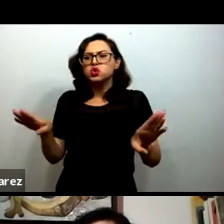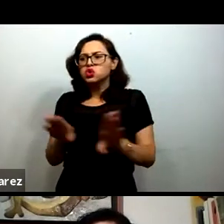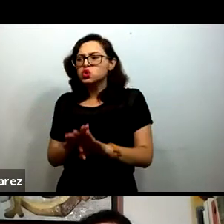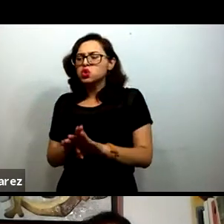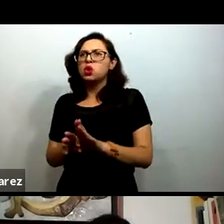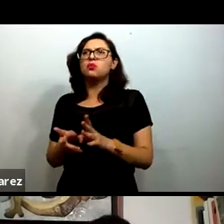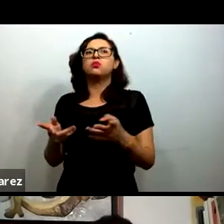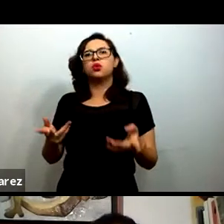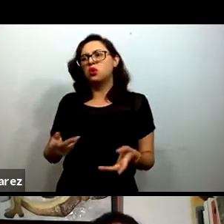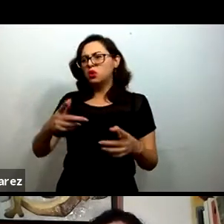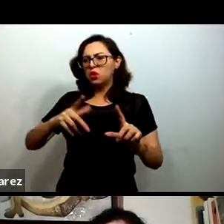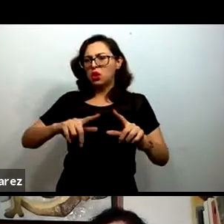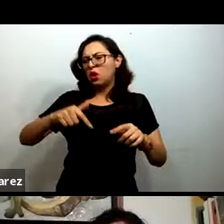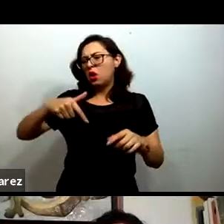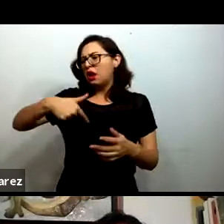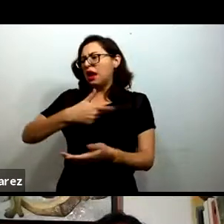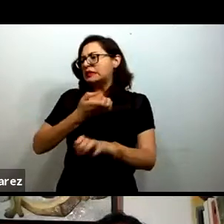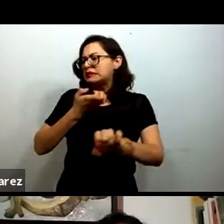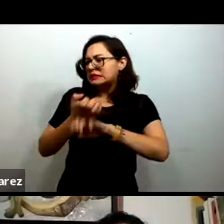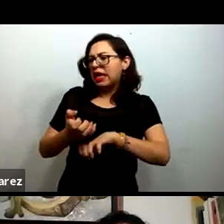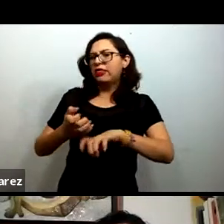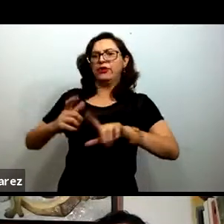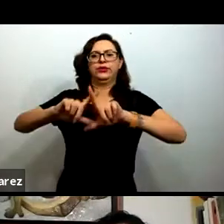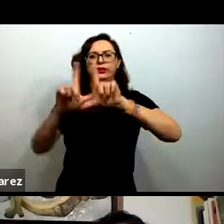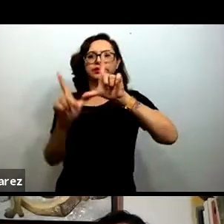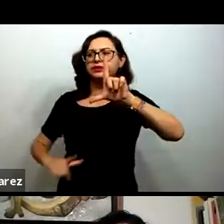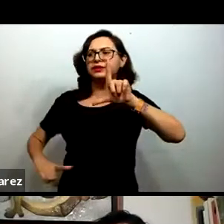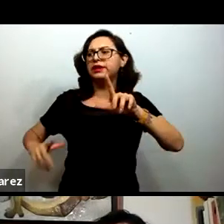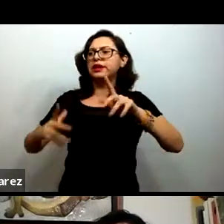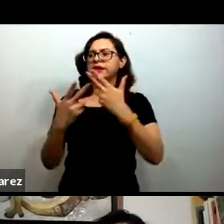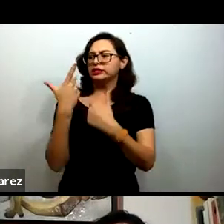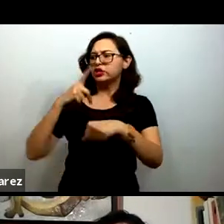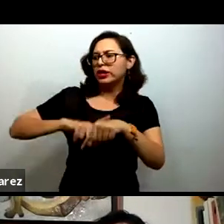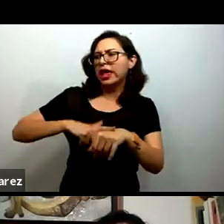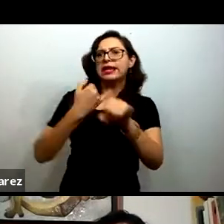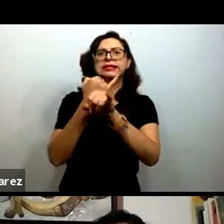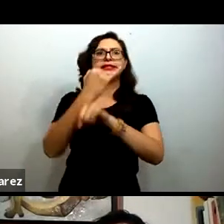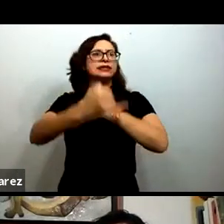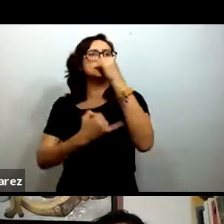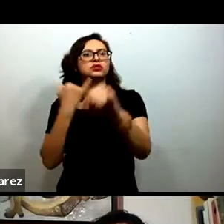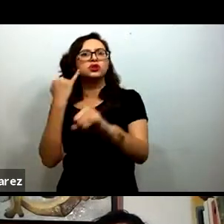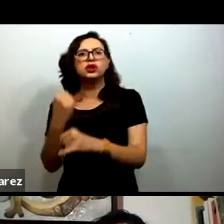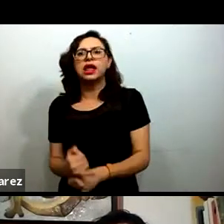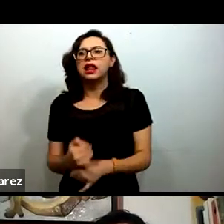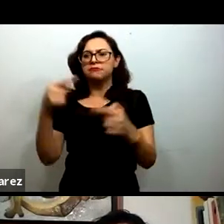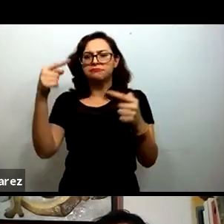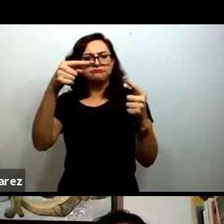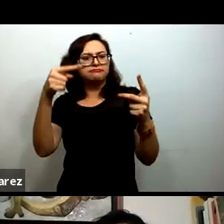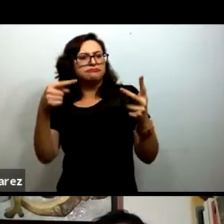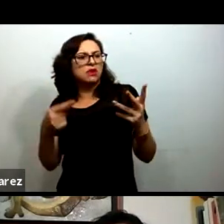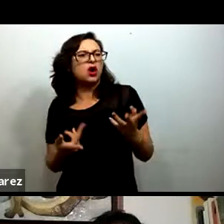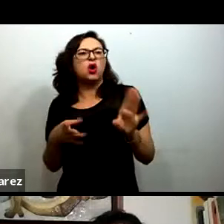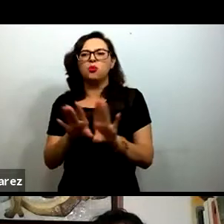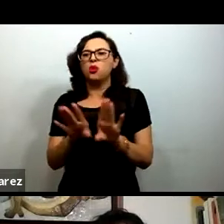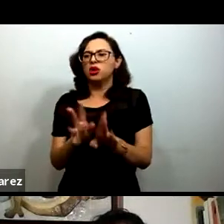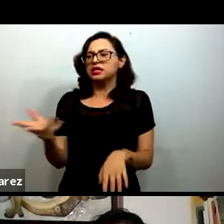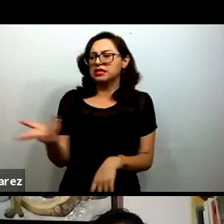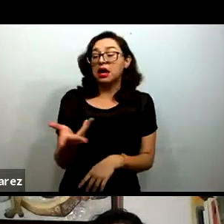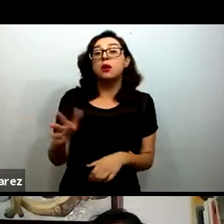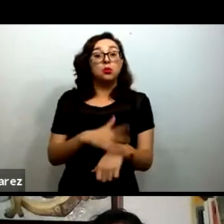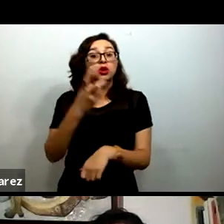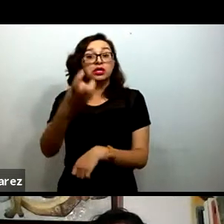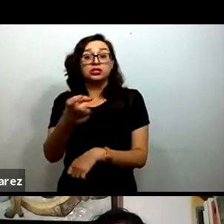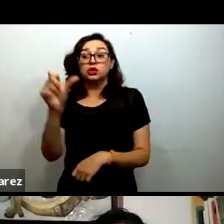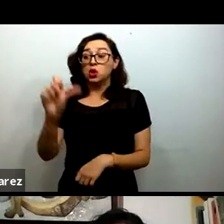local, nacional e internacional. De eso vamos a hablar hoy con nuestras cuatro panelistas. La